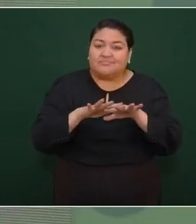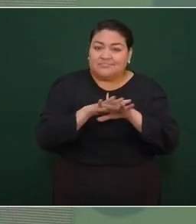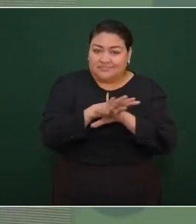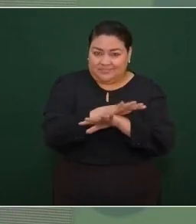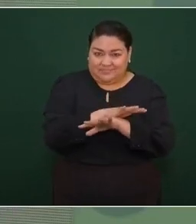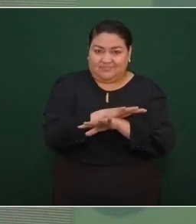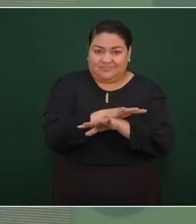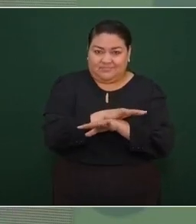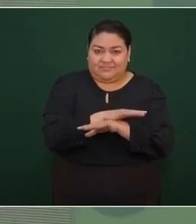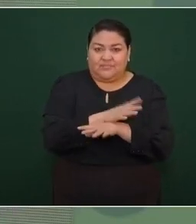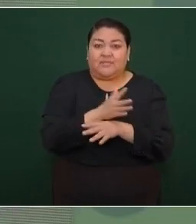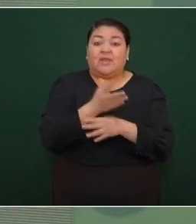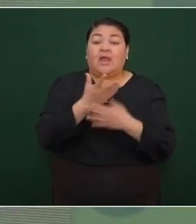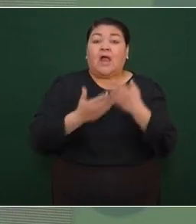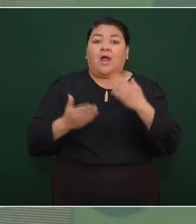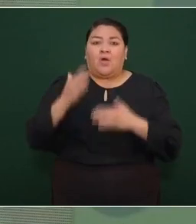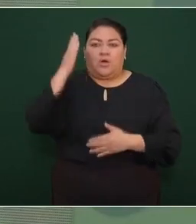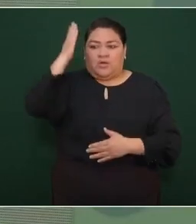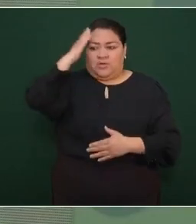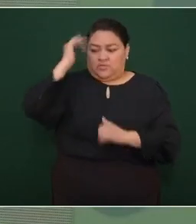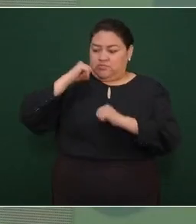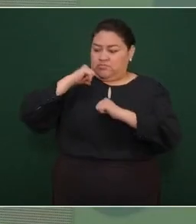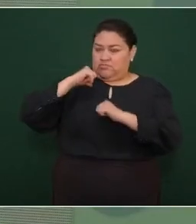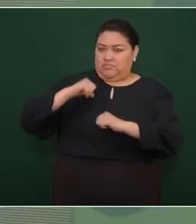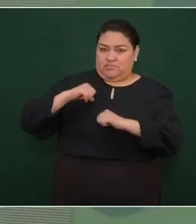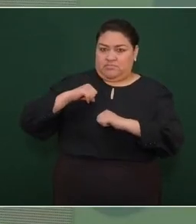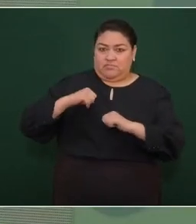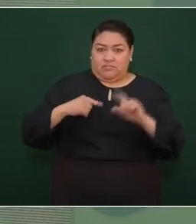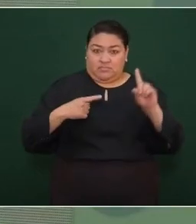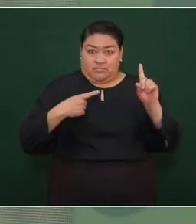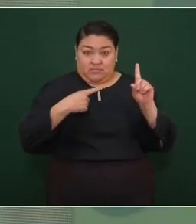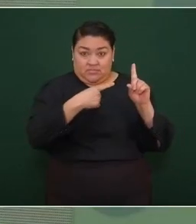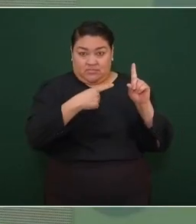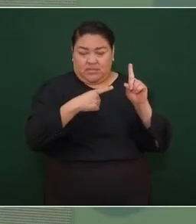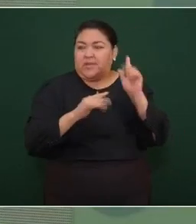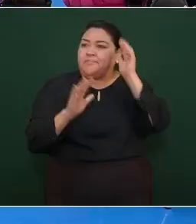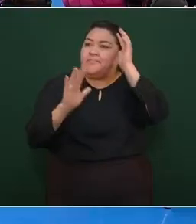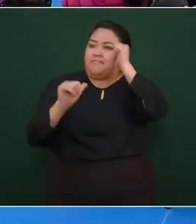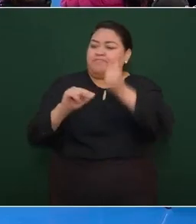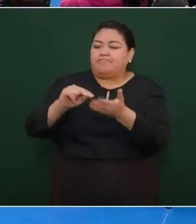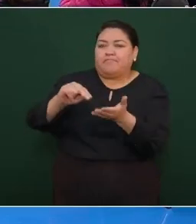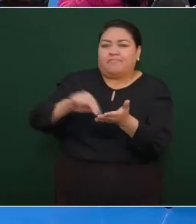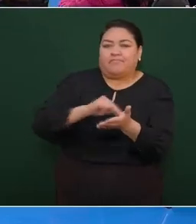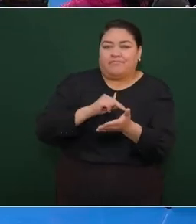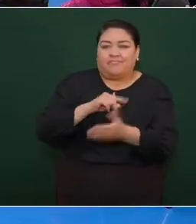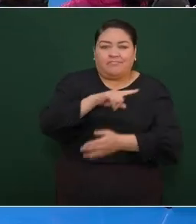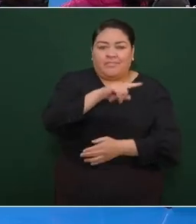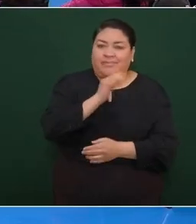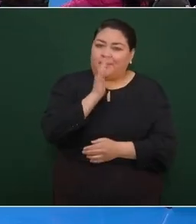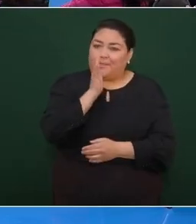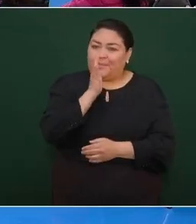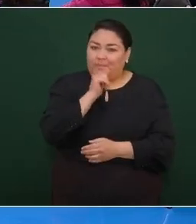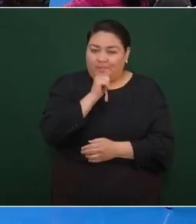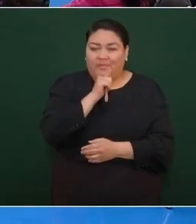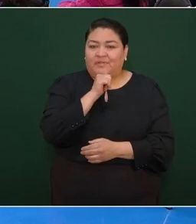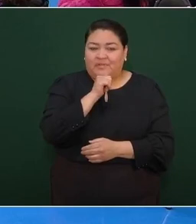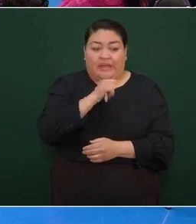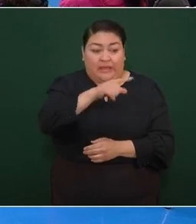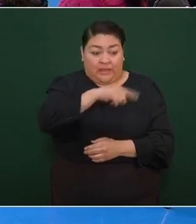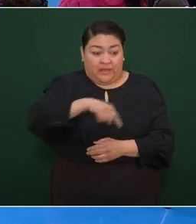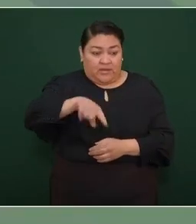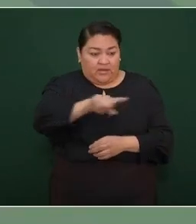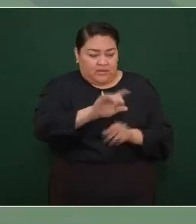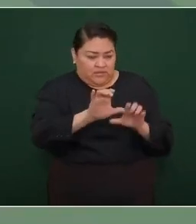los líderes no pueden firmar los contratos colectivos